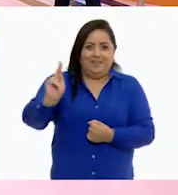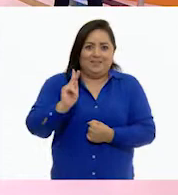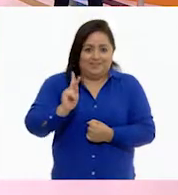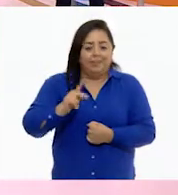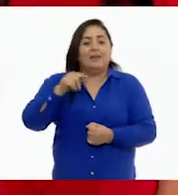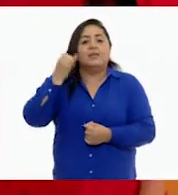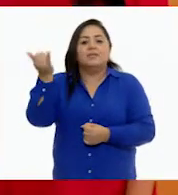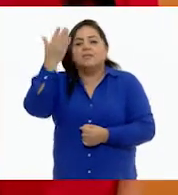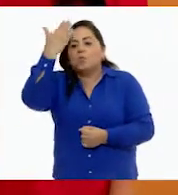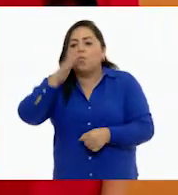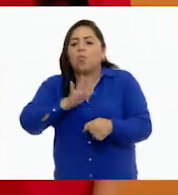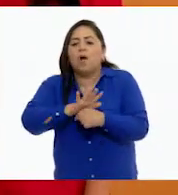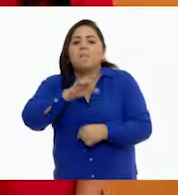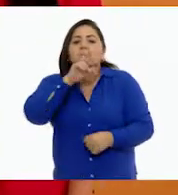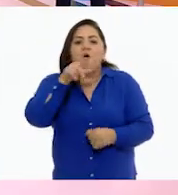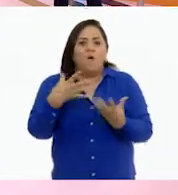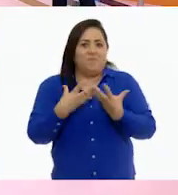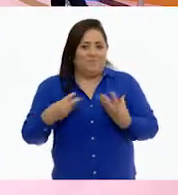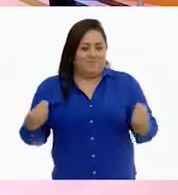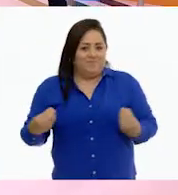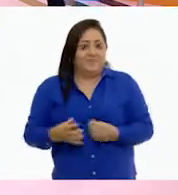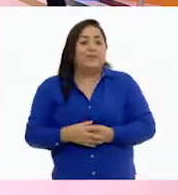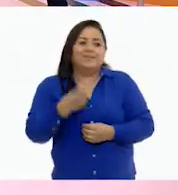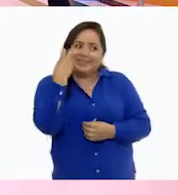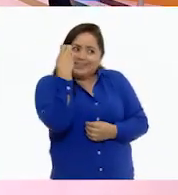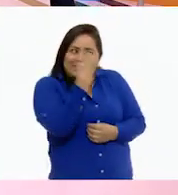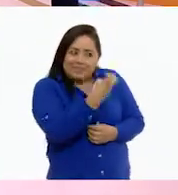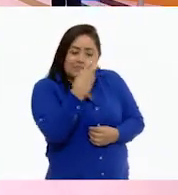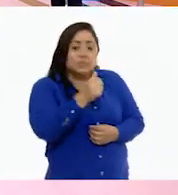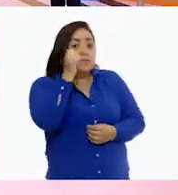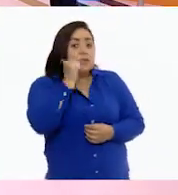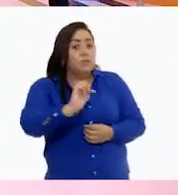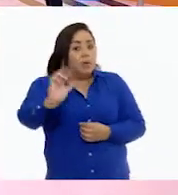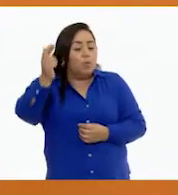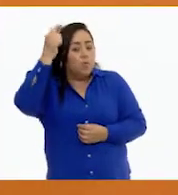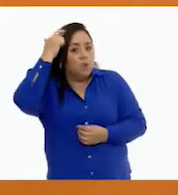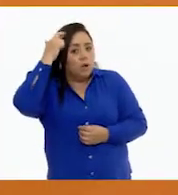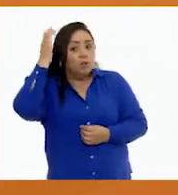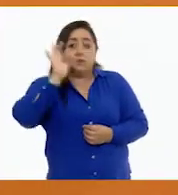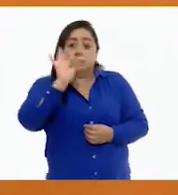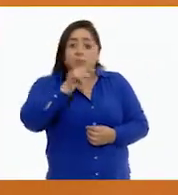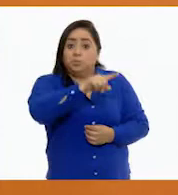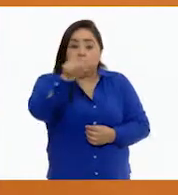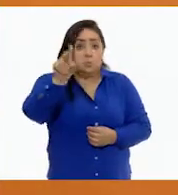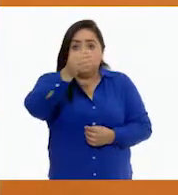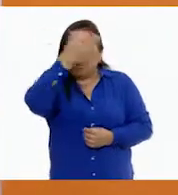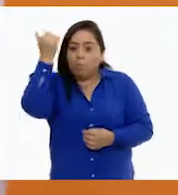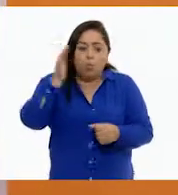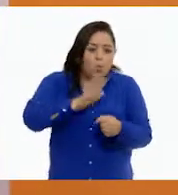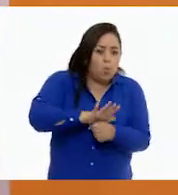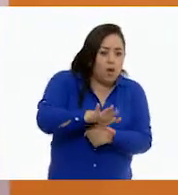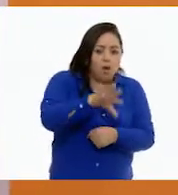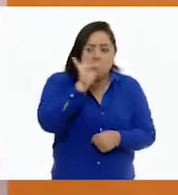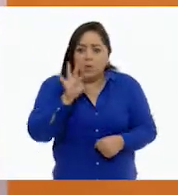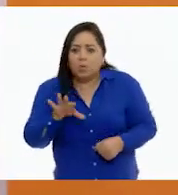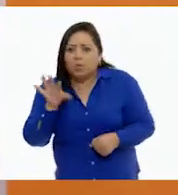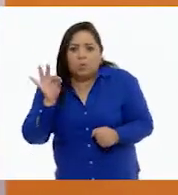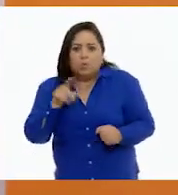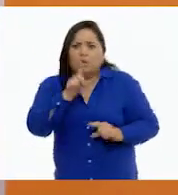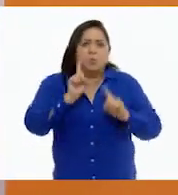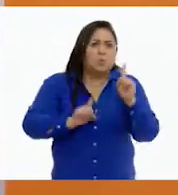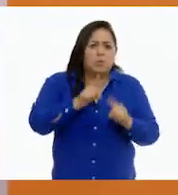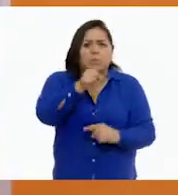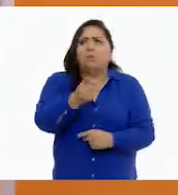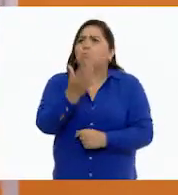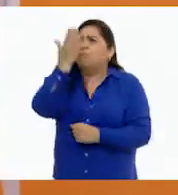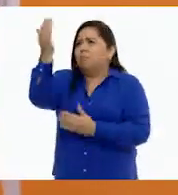y ya saben cuál es la mejor solución. Así es. Siempre recuerden, si tú no sabes qué elegir o estás dudando, pide